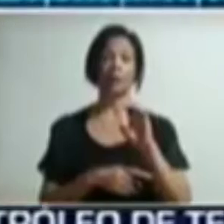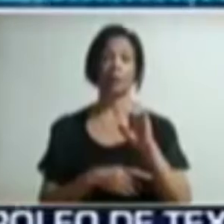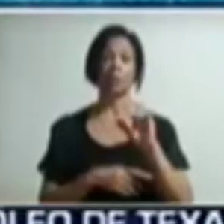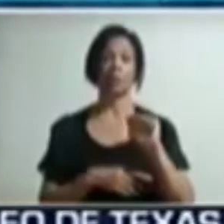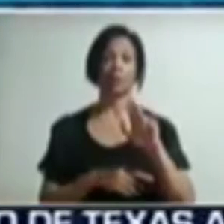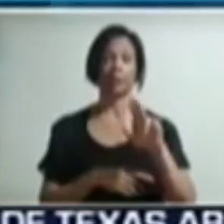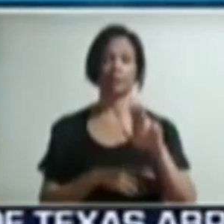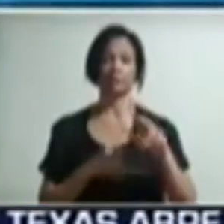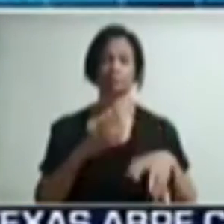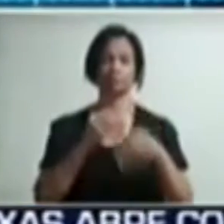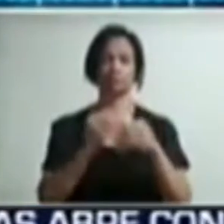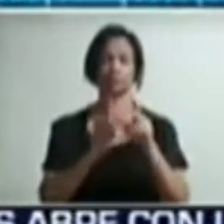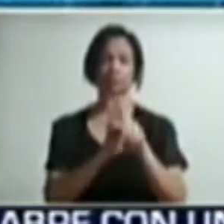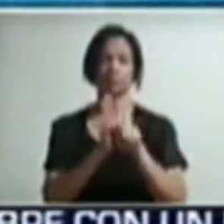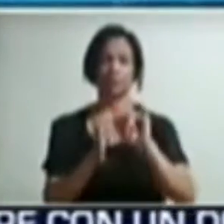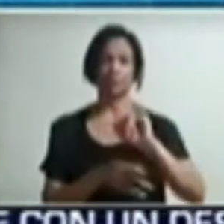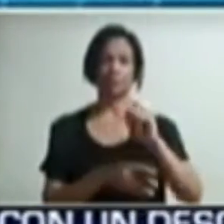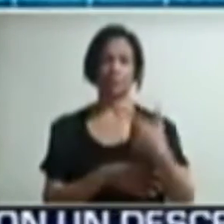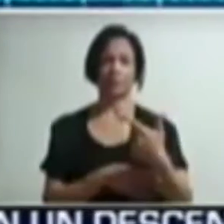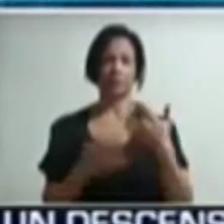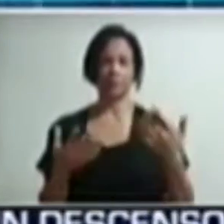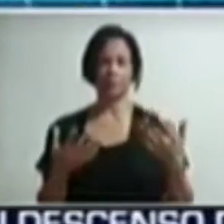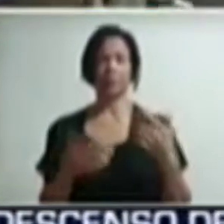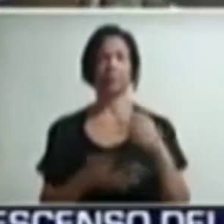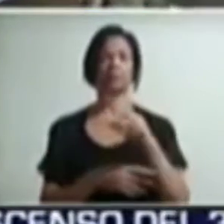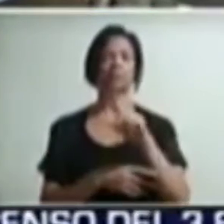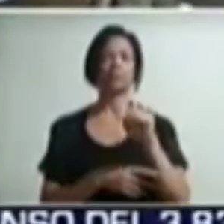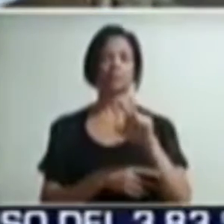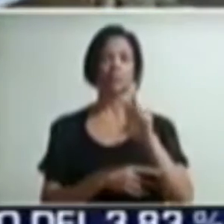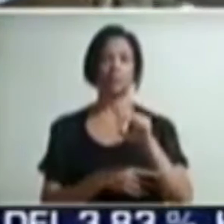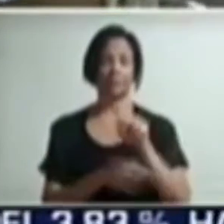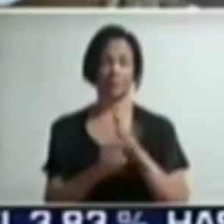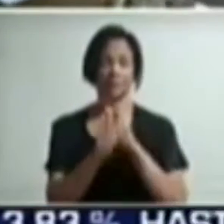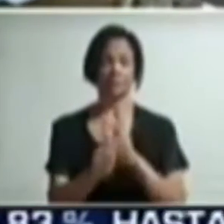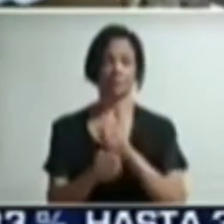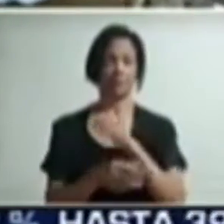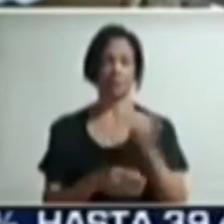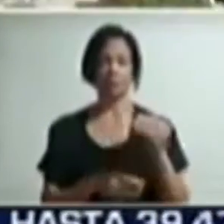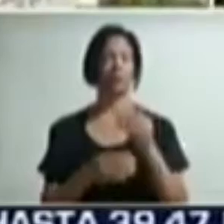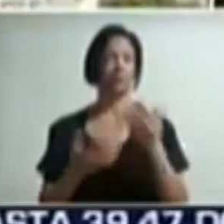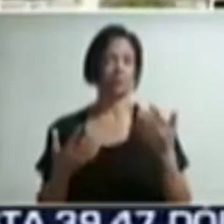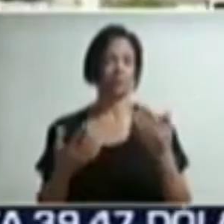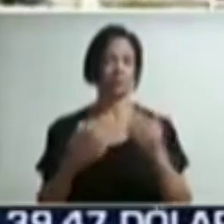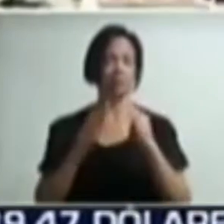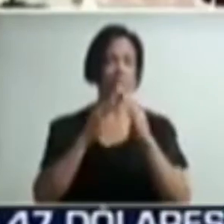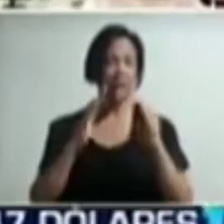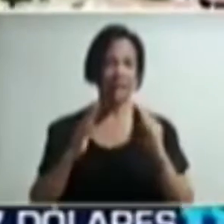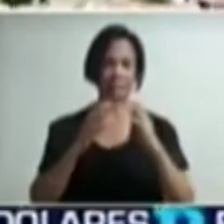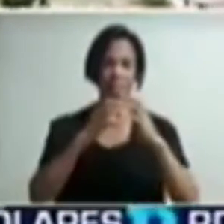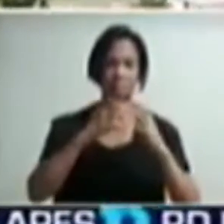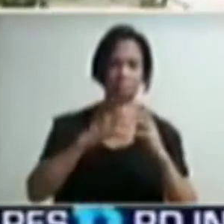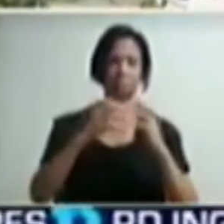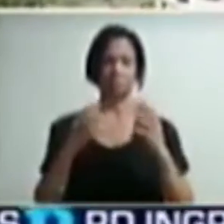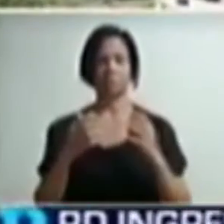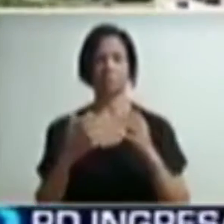en Instagram, donde cuenta con más de 130.000 seguidores, reside en una humilde vivienda con su familia, ubicada en la